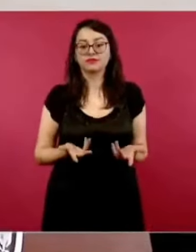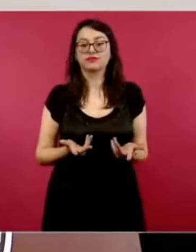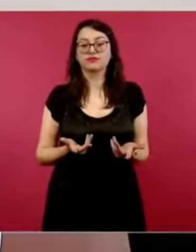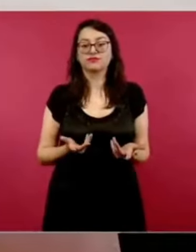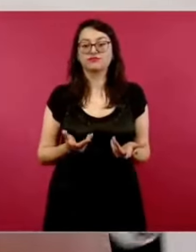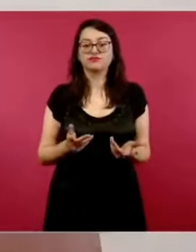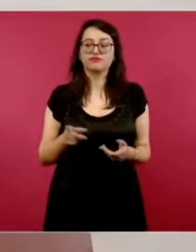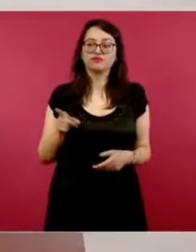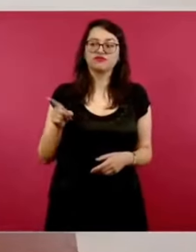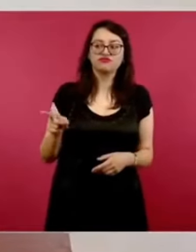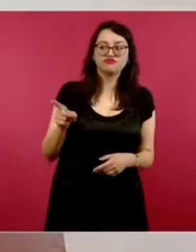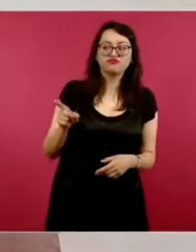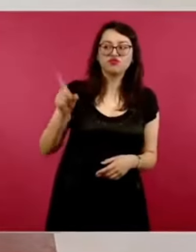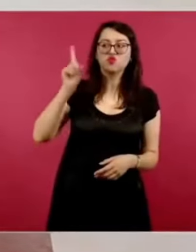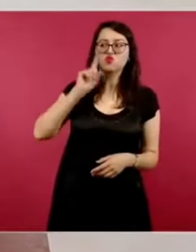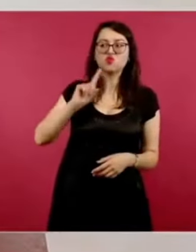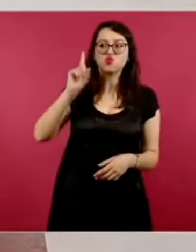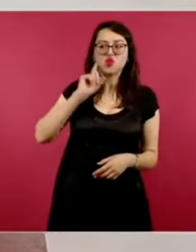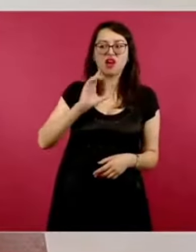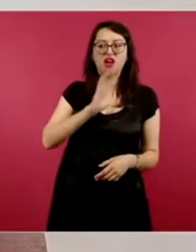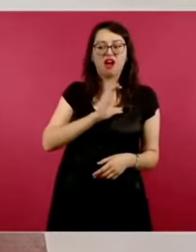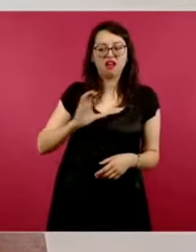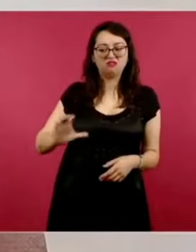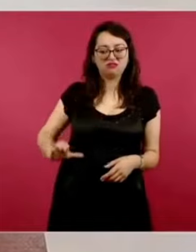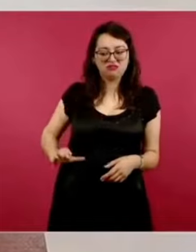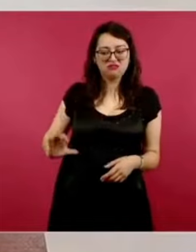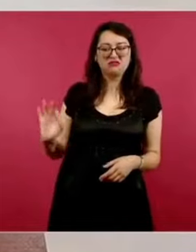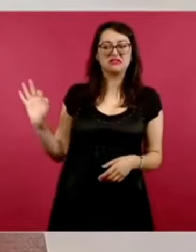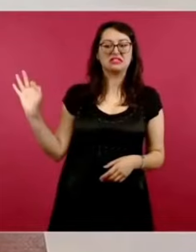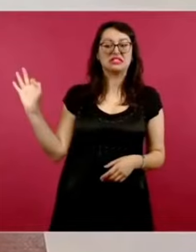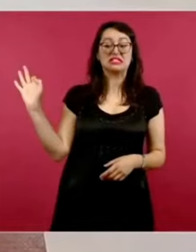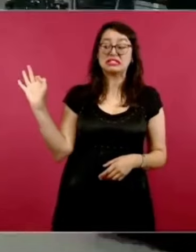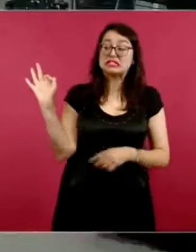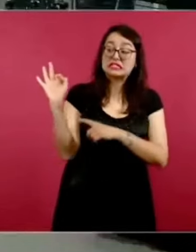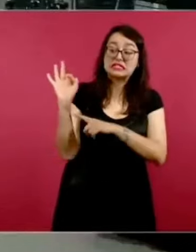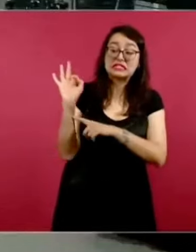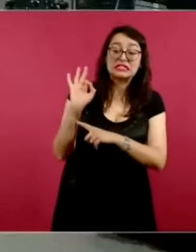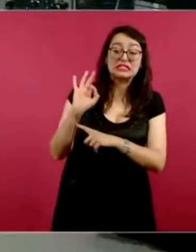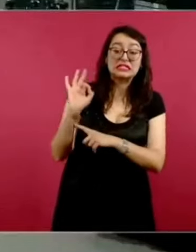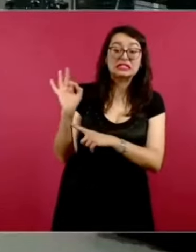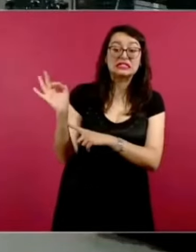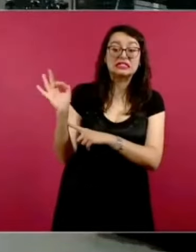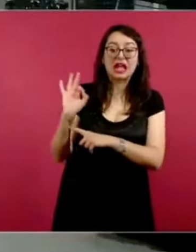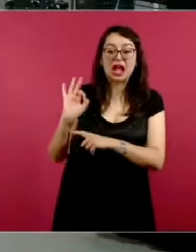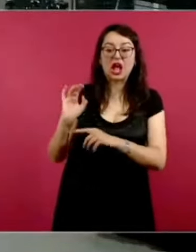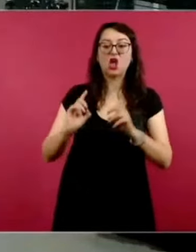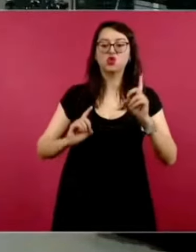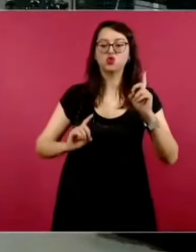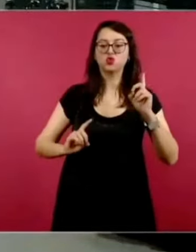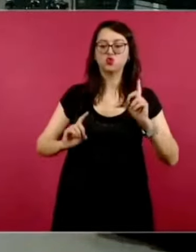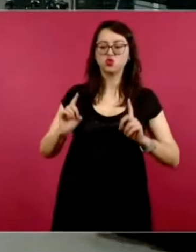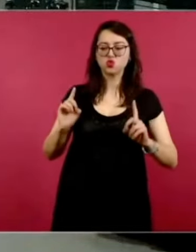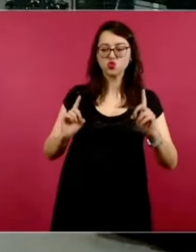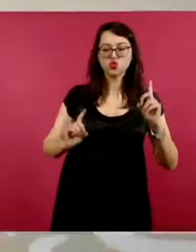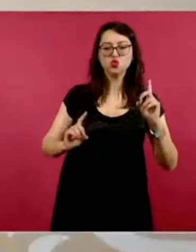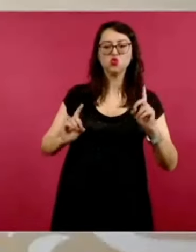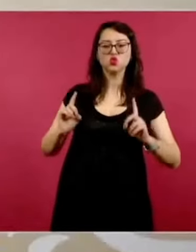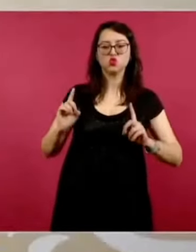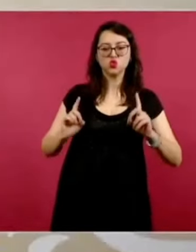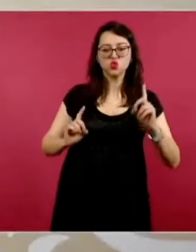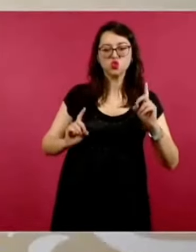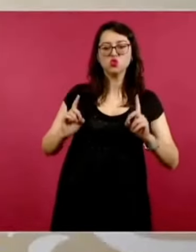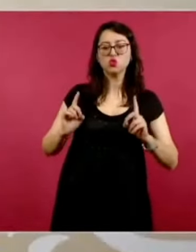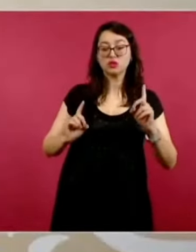sospecha y la candidata que iba arriba del grupo de Correa